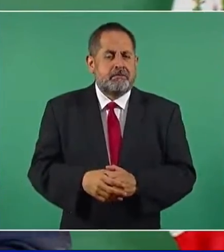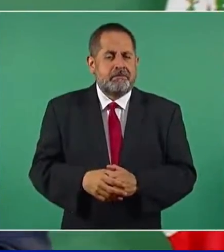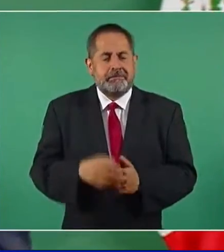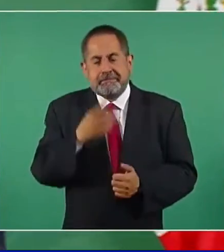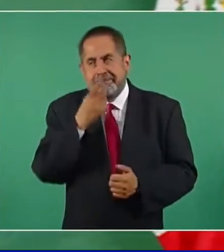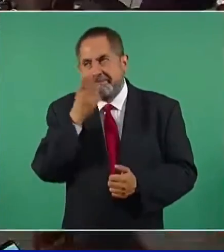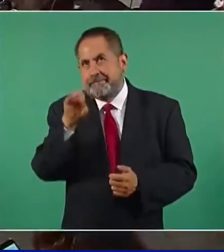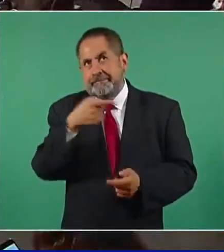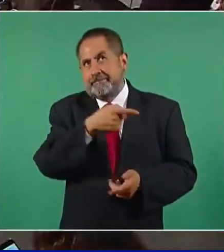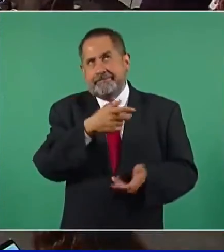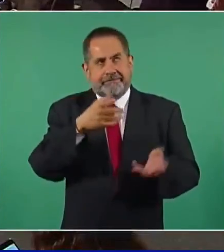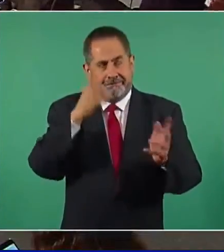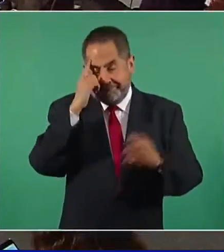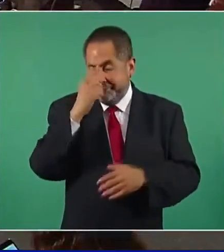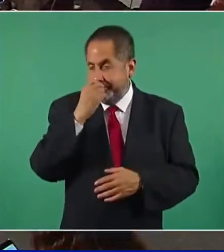Es que es muy interesante.